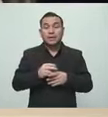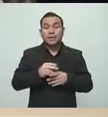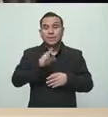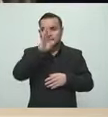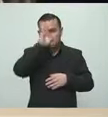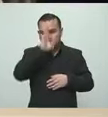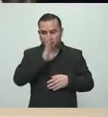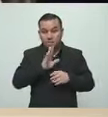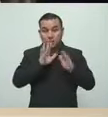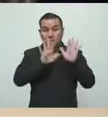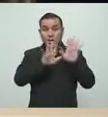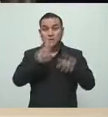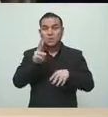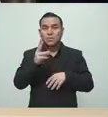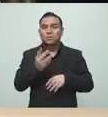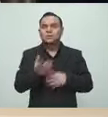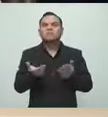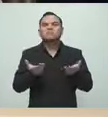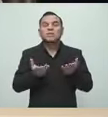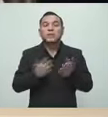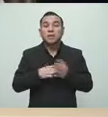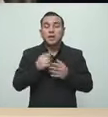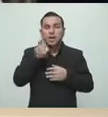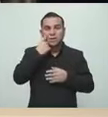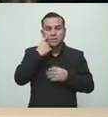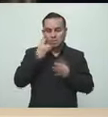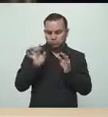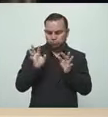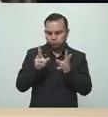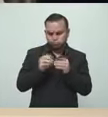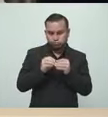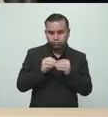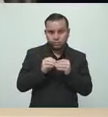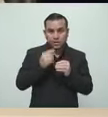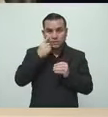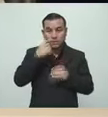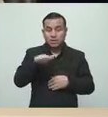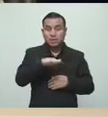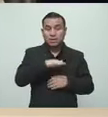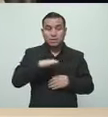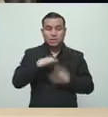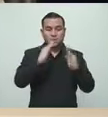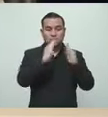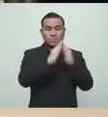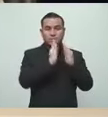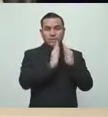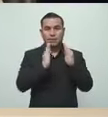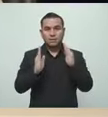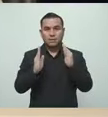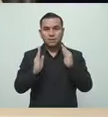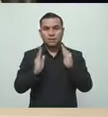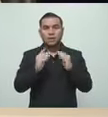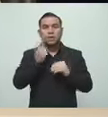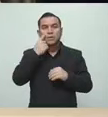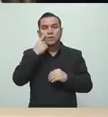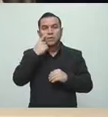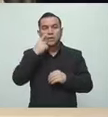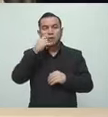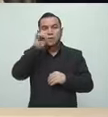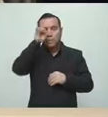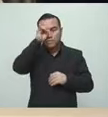hicieron una reunión en el salón, en la biblioteca de la Universidad Centroamericana